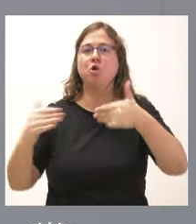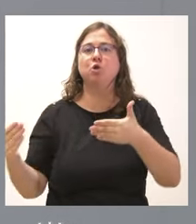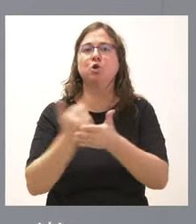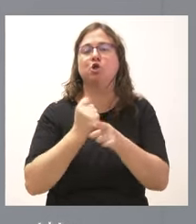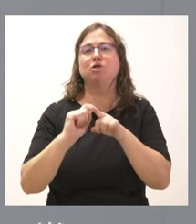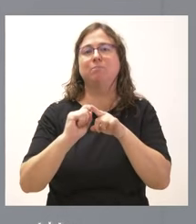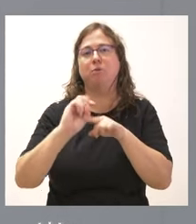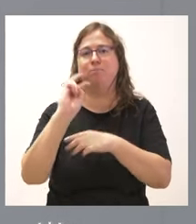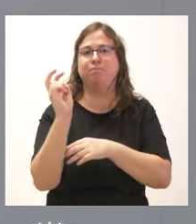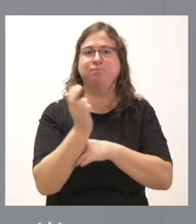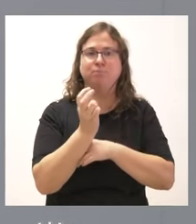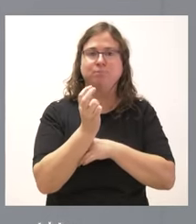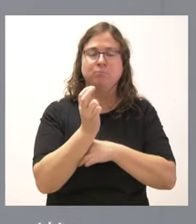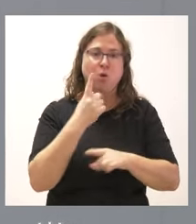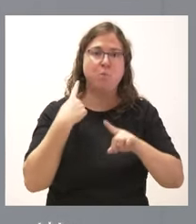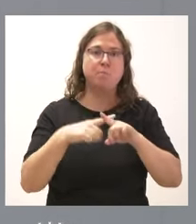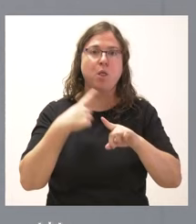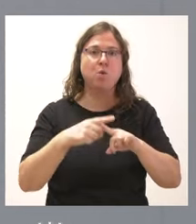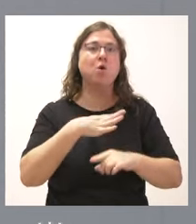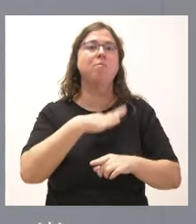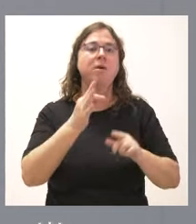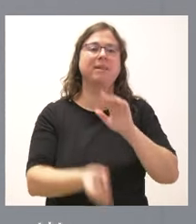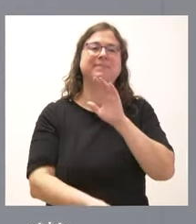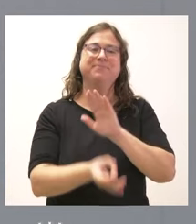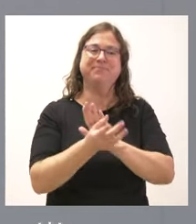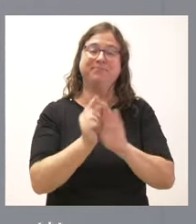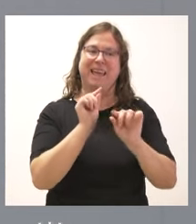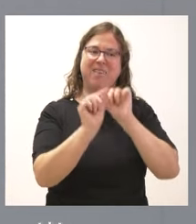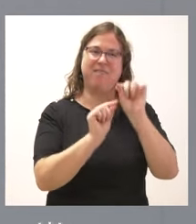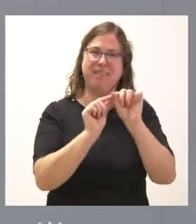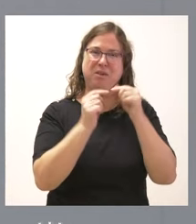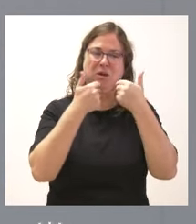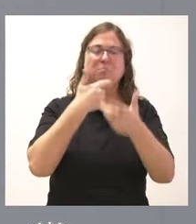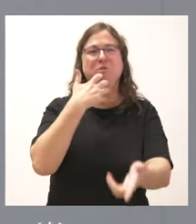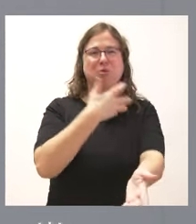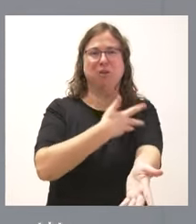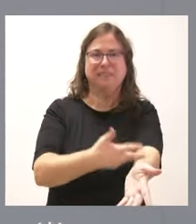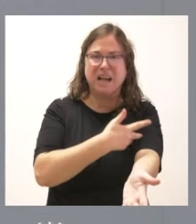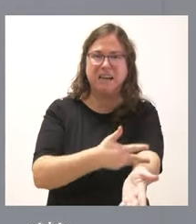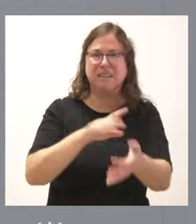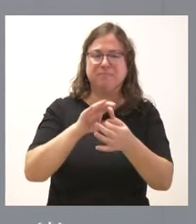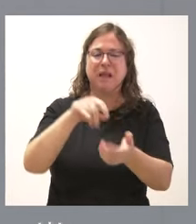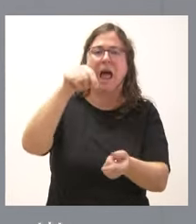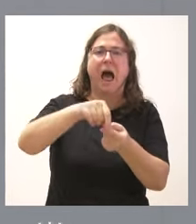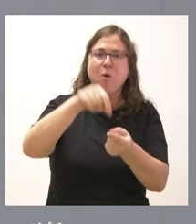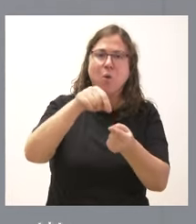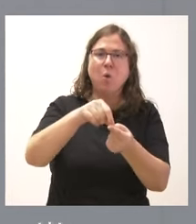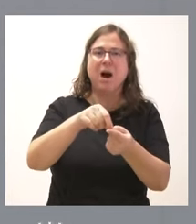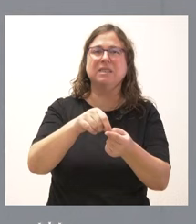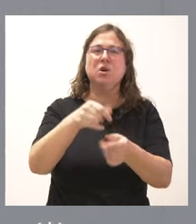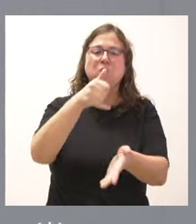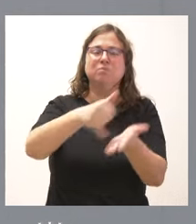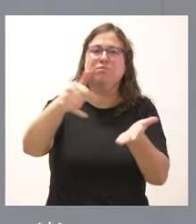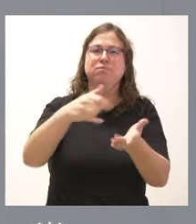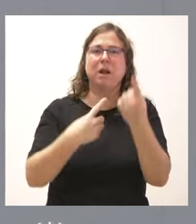de productos que pueden generar infecciones, anatómicos, sangre, hemoderivados, agujas y material punzante o agujas de